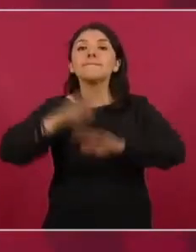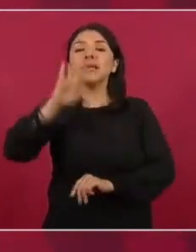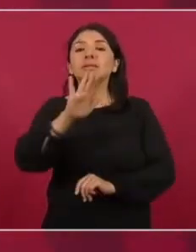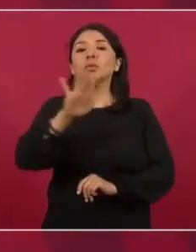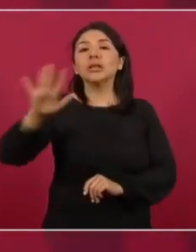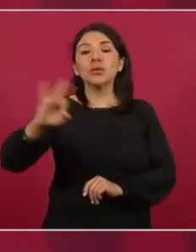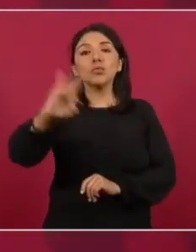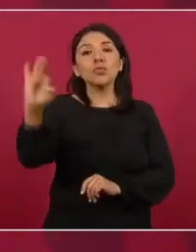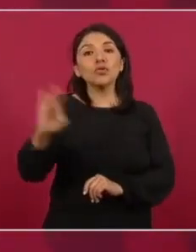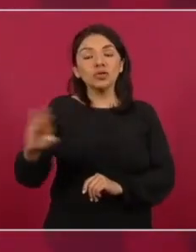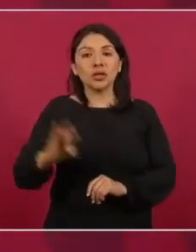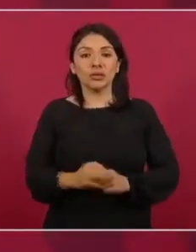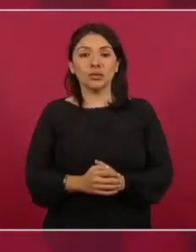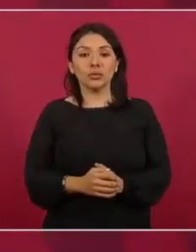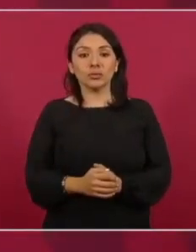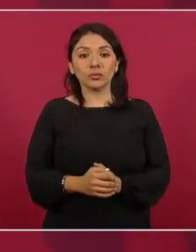por ciento.